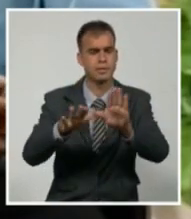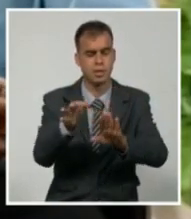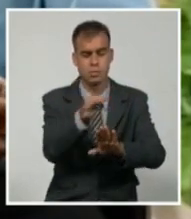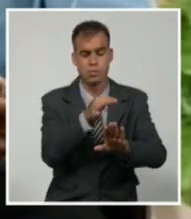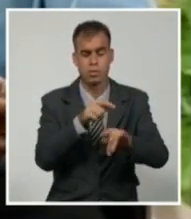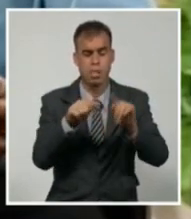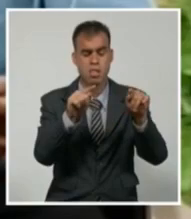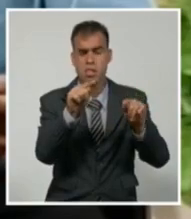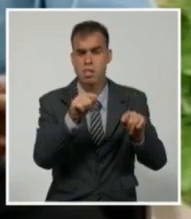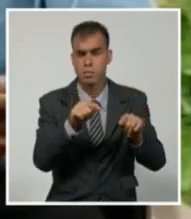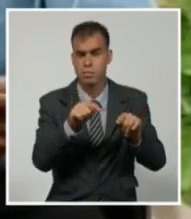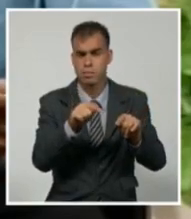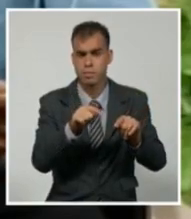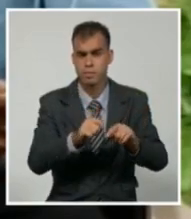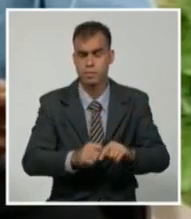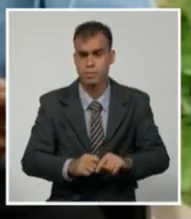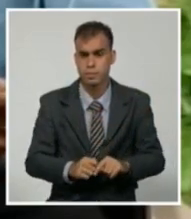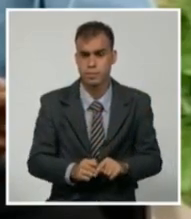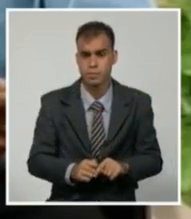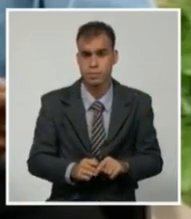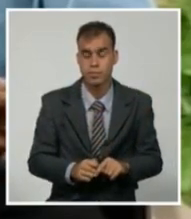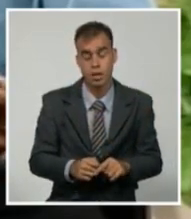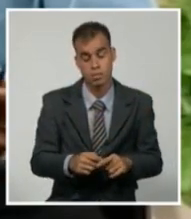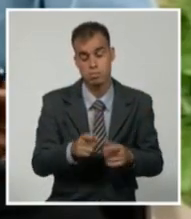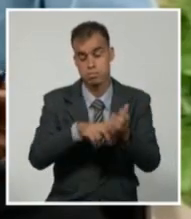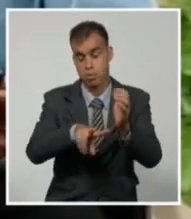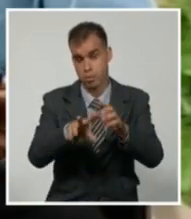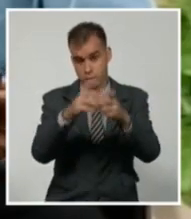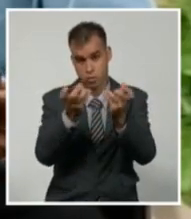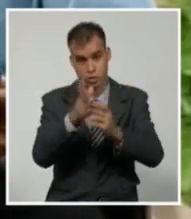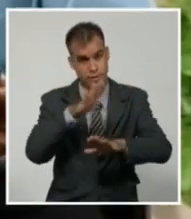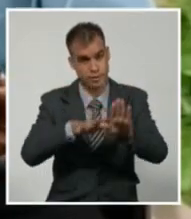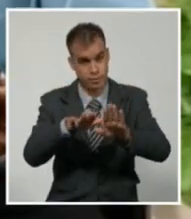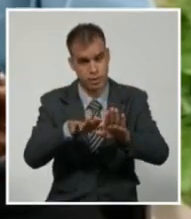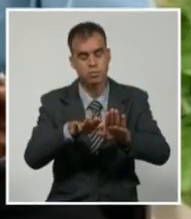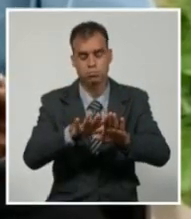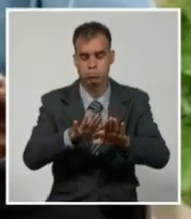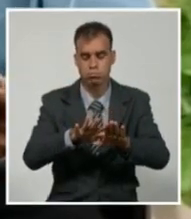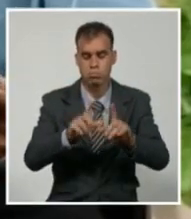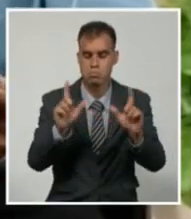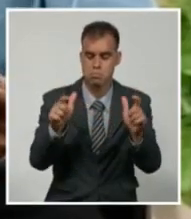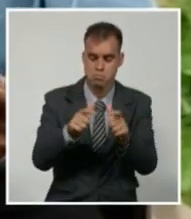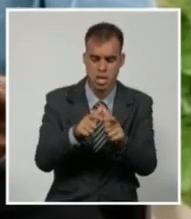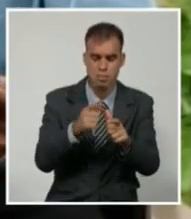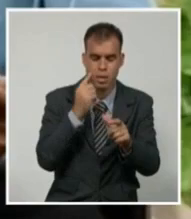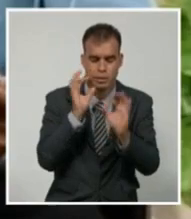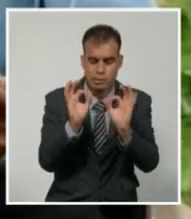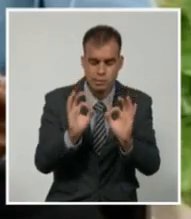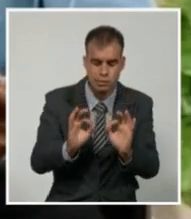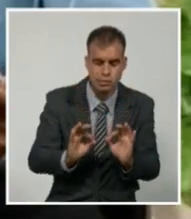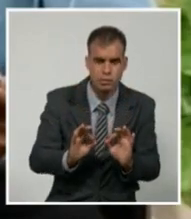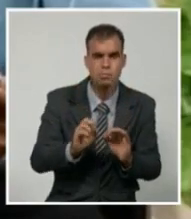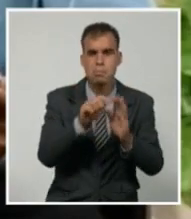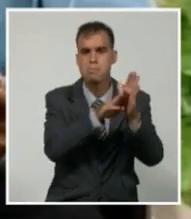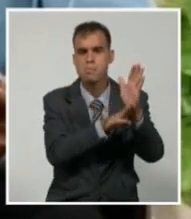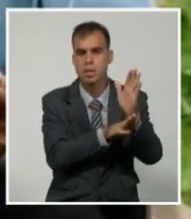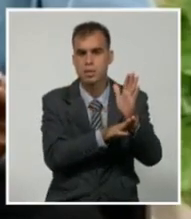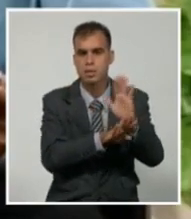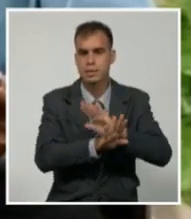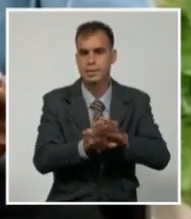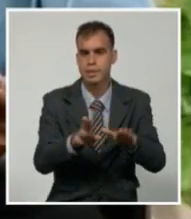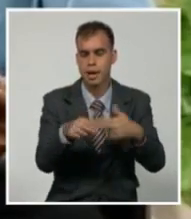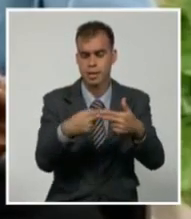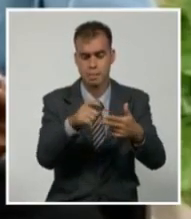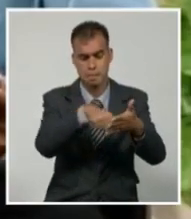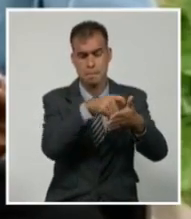y además el consejo de defensa a nivel provincial para puntualizar todas las medidas establecidas en los planes de